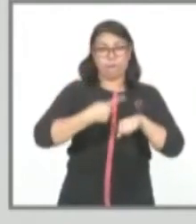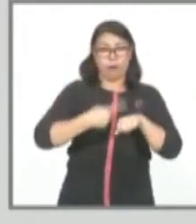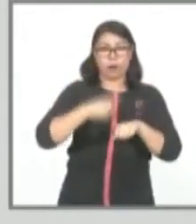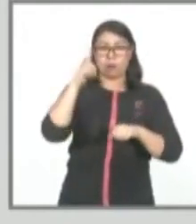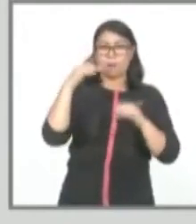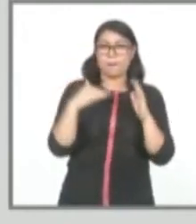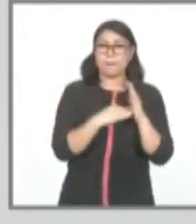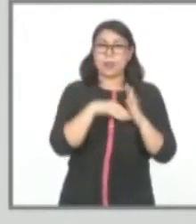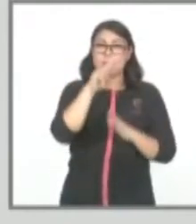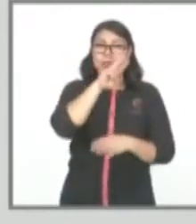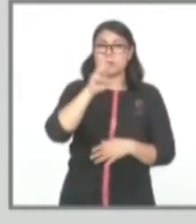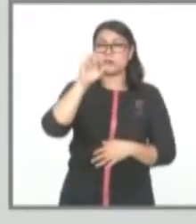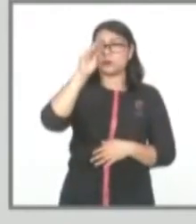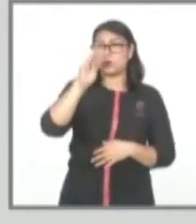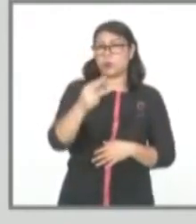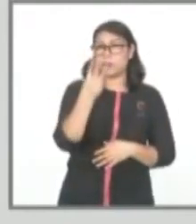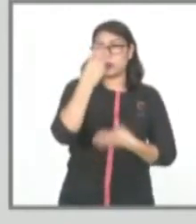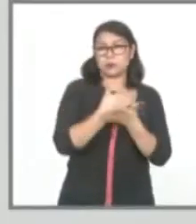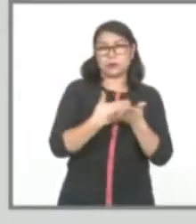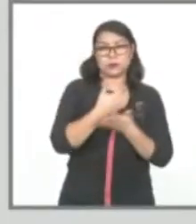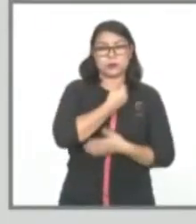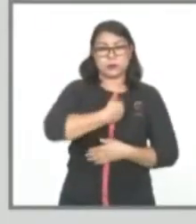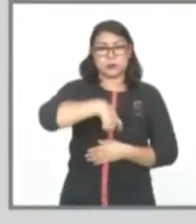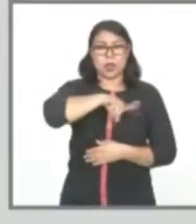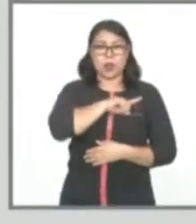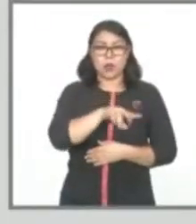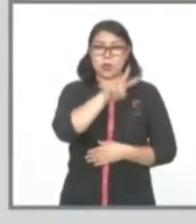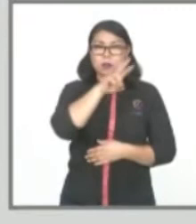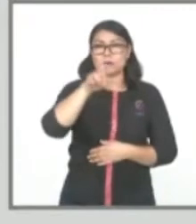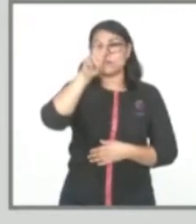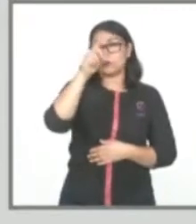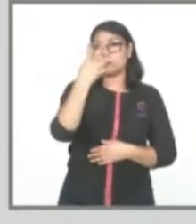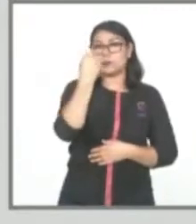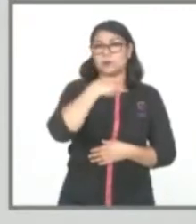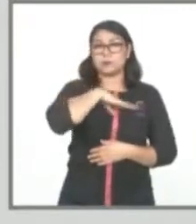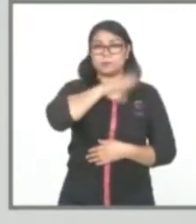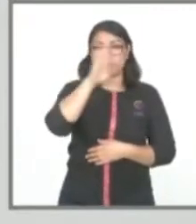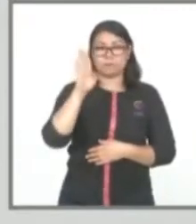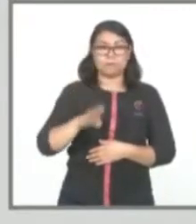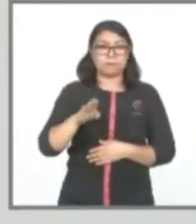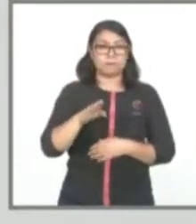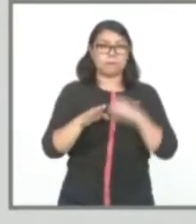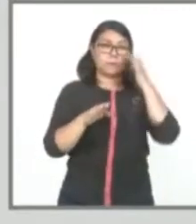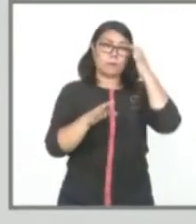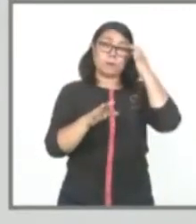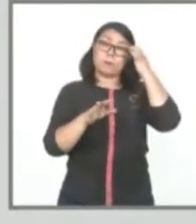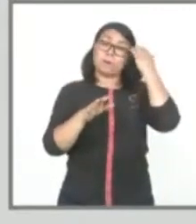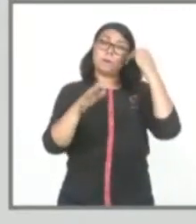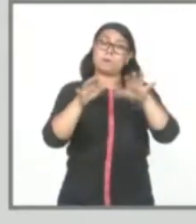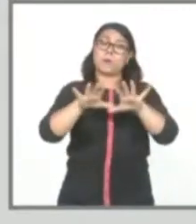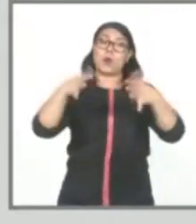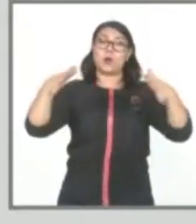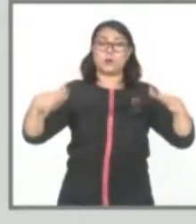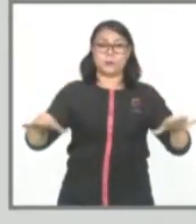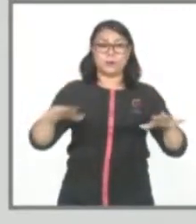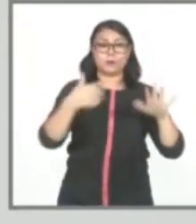1.393 recuperados y 239 defunciones. La Jurisdicción de la Costa,